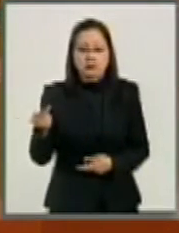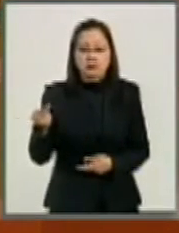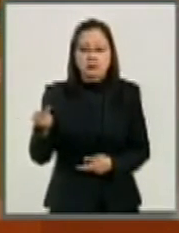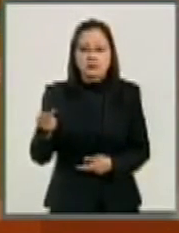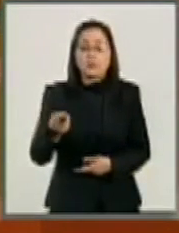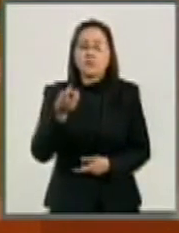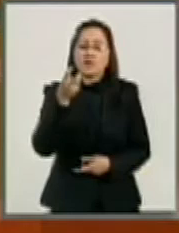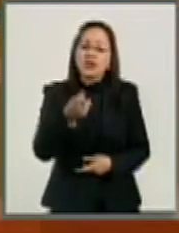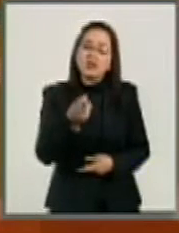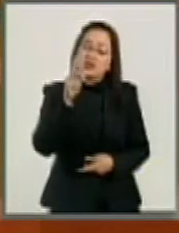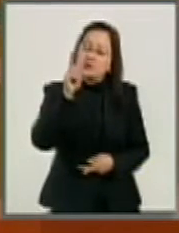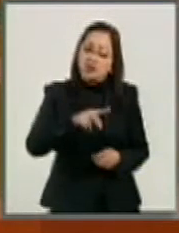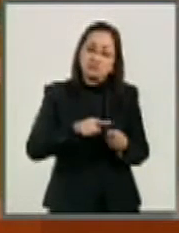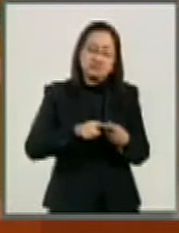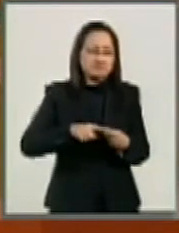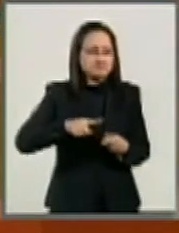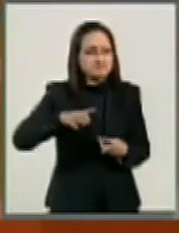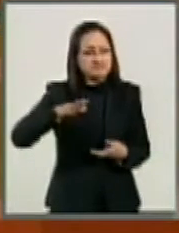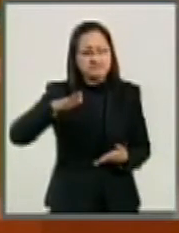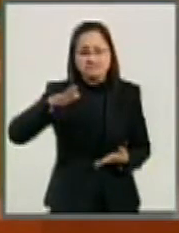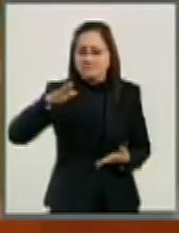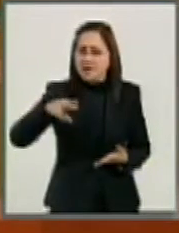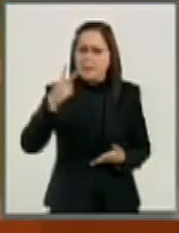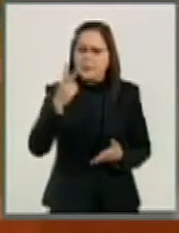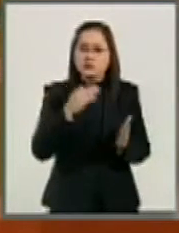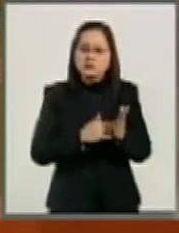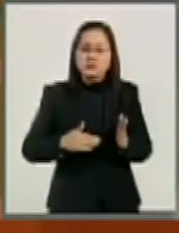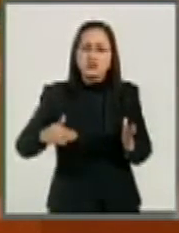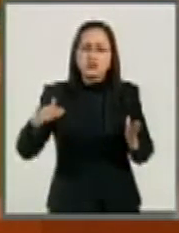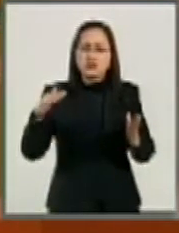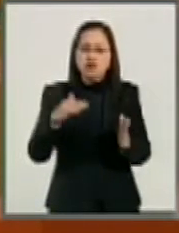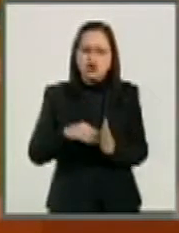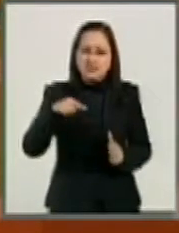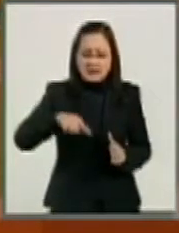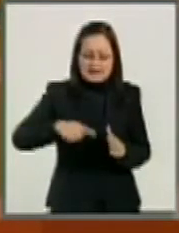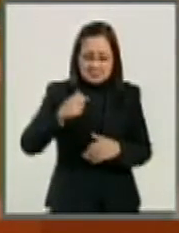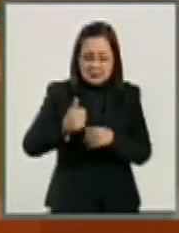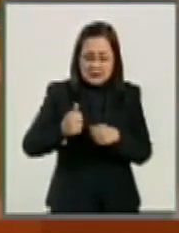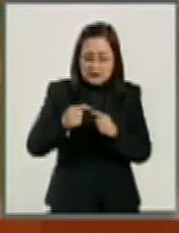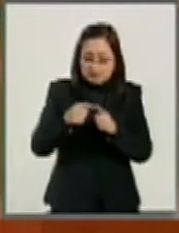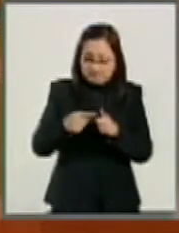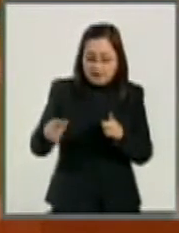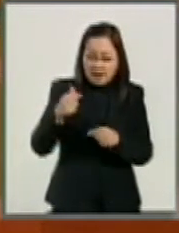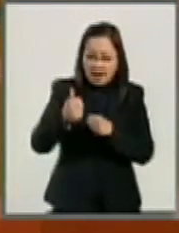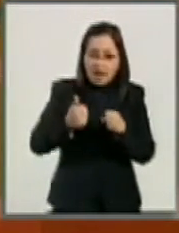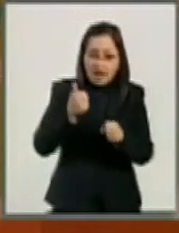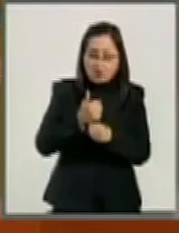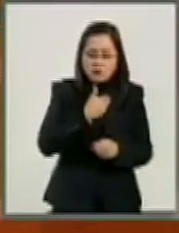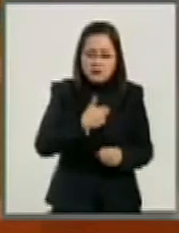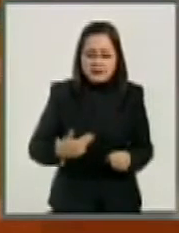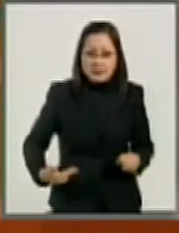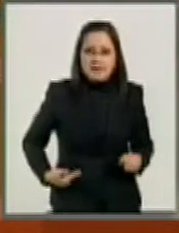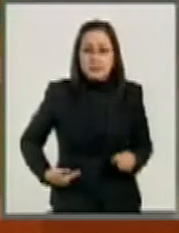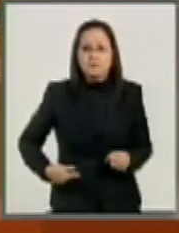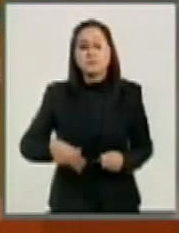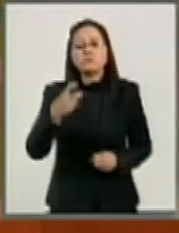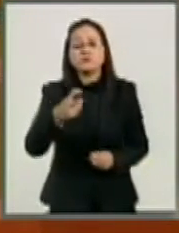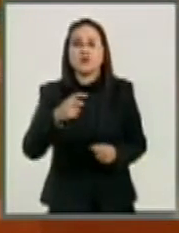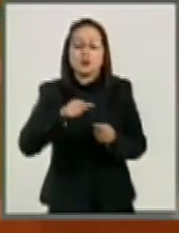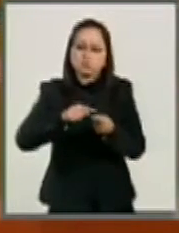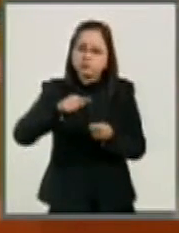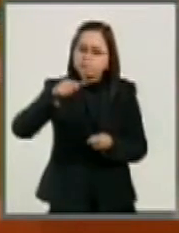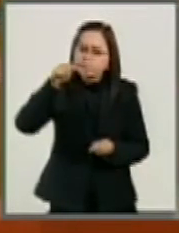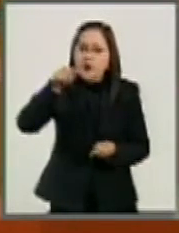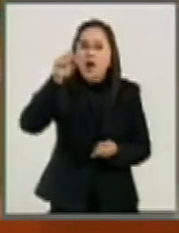ha crecido en 2 millones en el actual sexenio. En otras palabras, el crecimiento de la